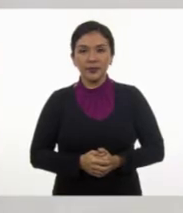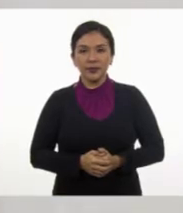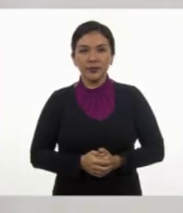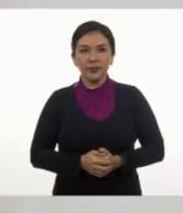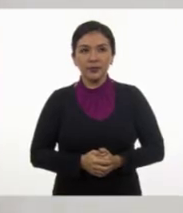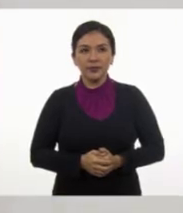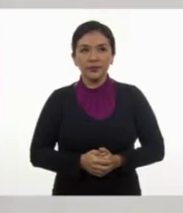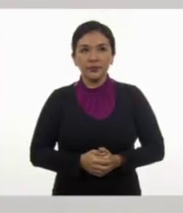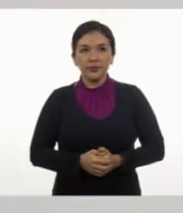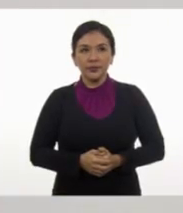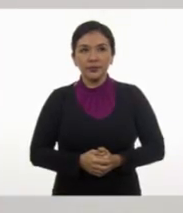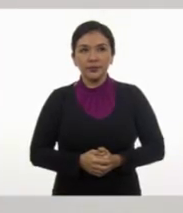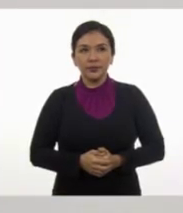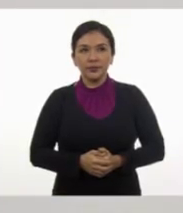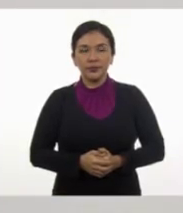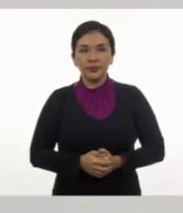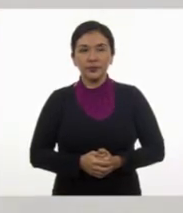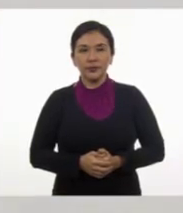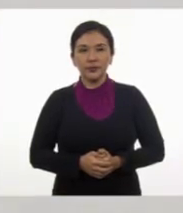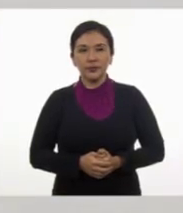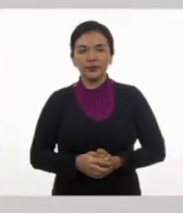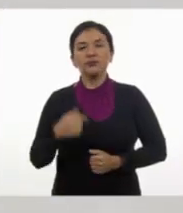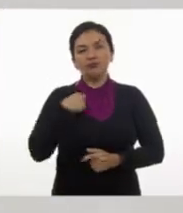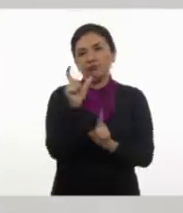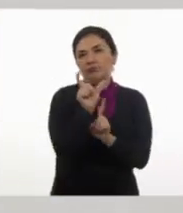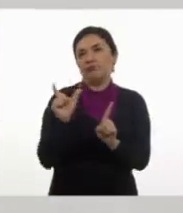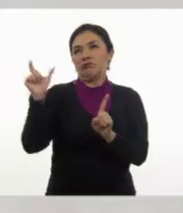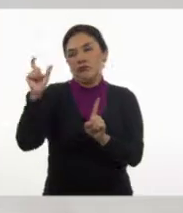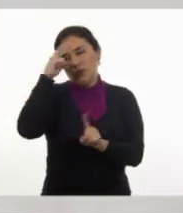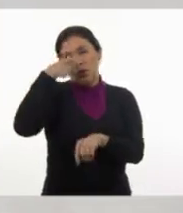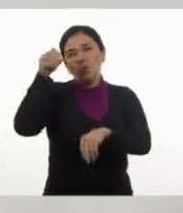Bueno, lo voy a poner aquí para que les pueda poner el igual.